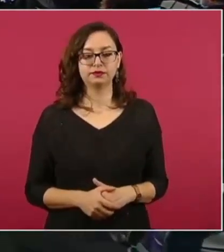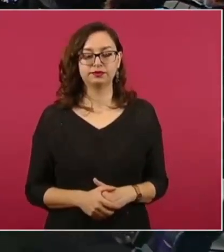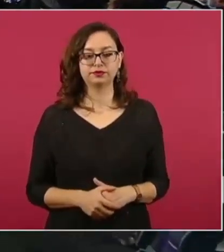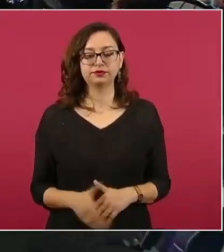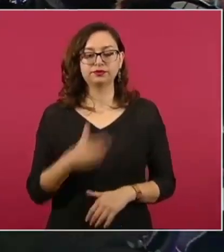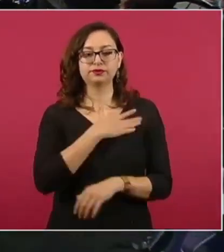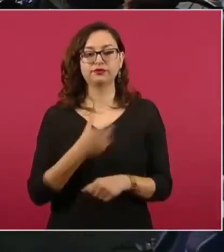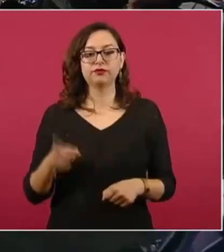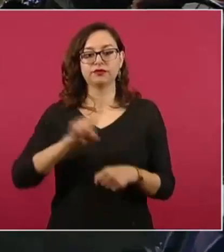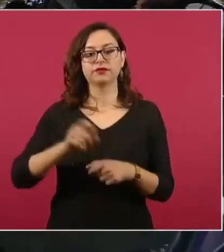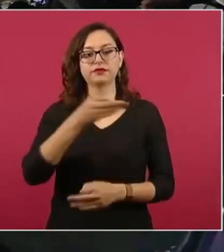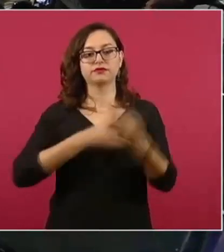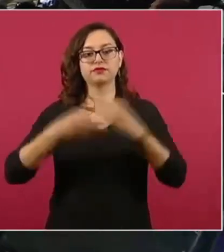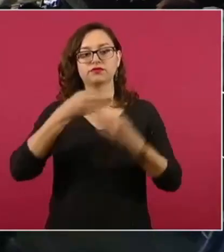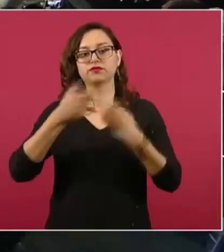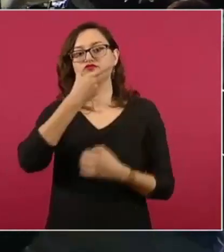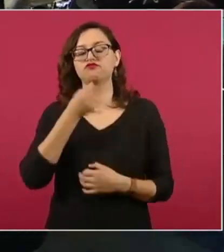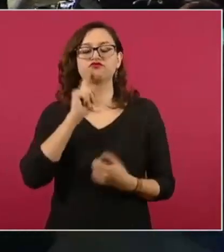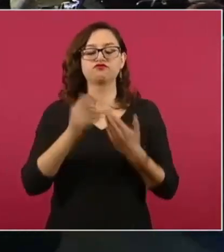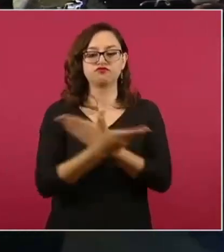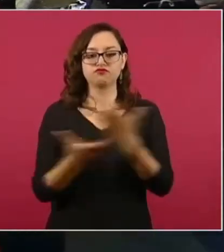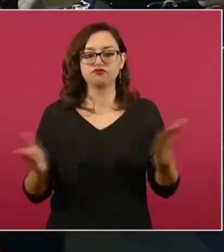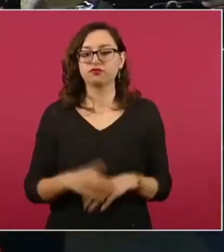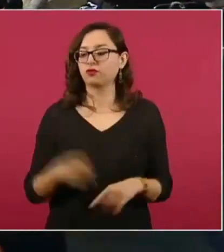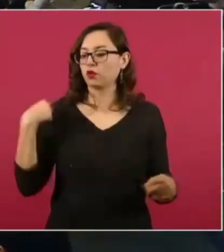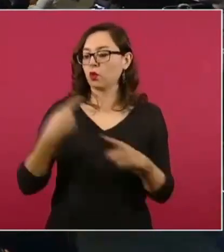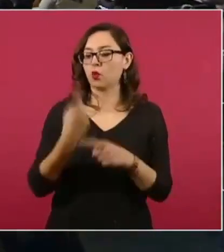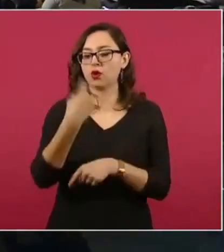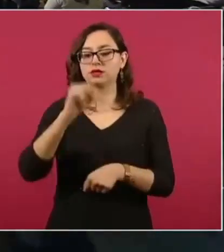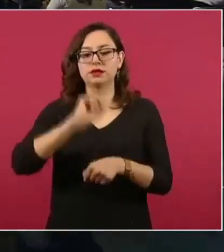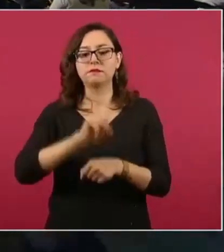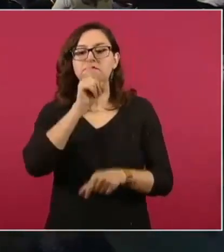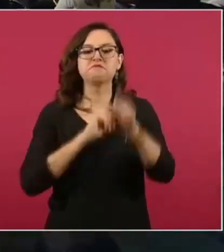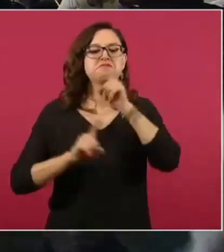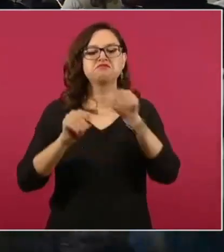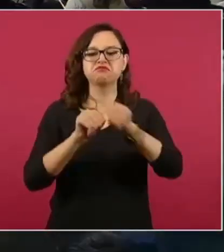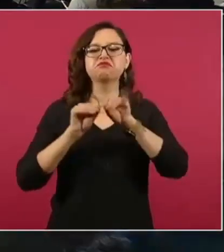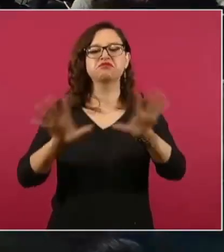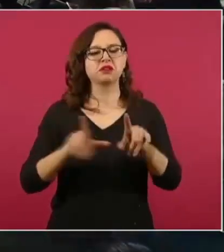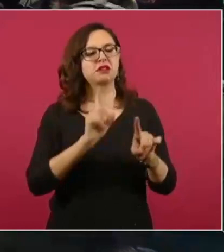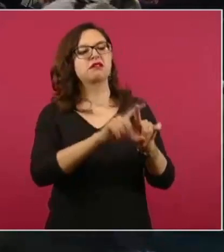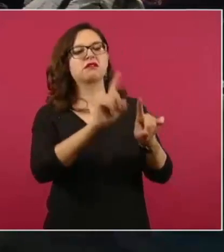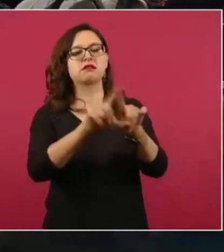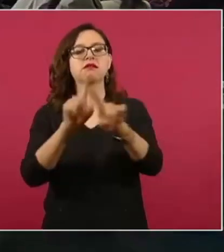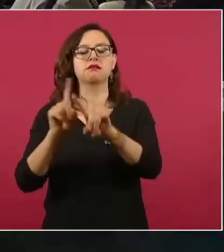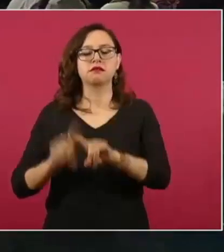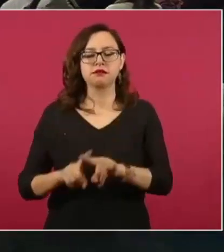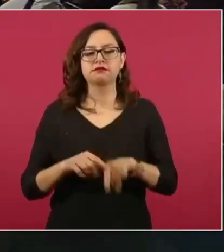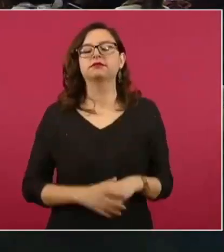Buenos días a todas y a todos, este es el ¿Quién es quién en las mentiras de la semana del 3 de agosto de 2022.